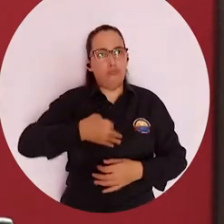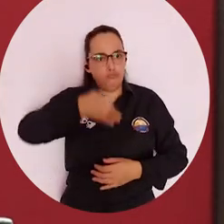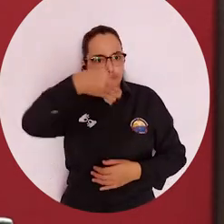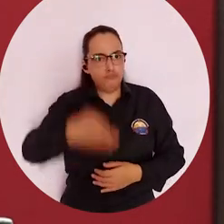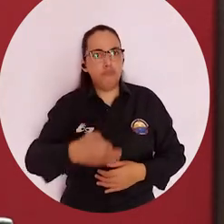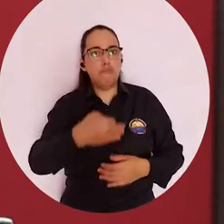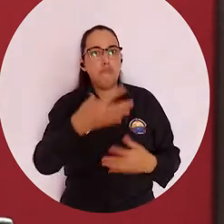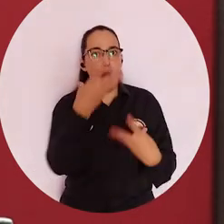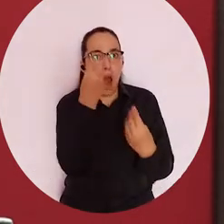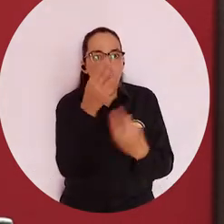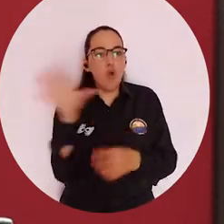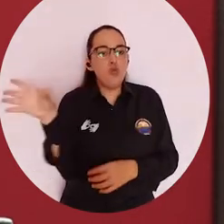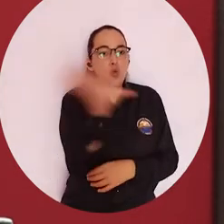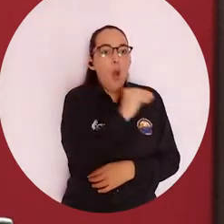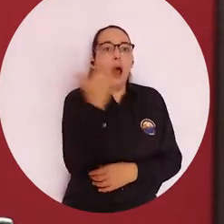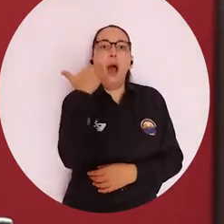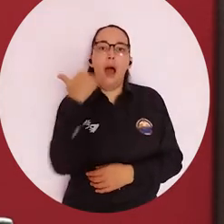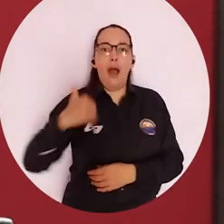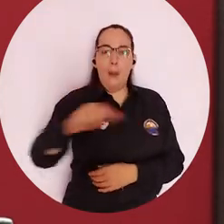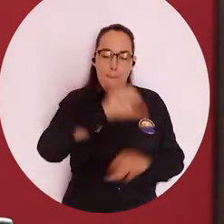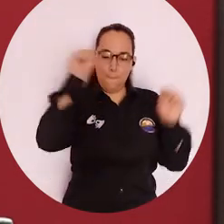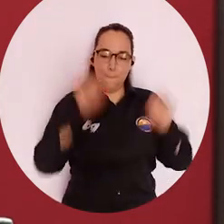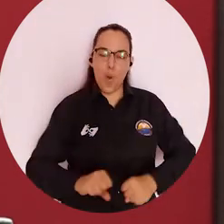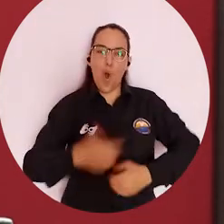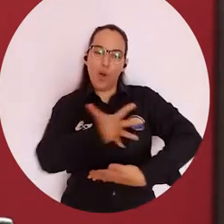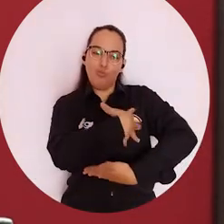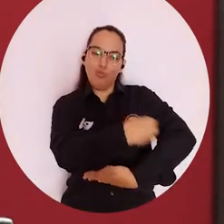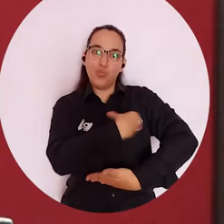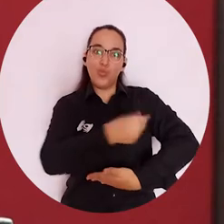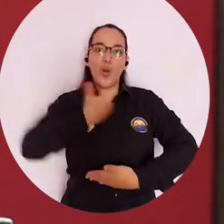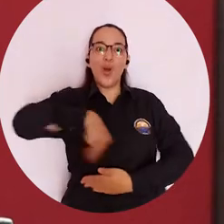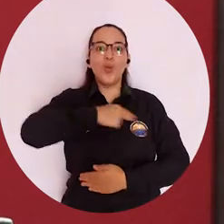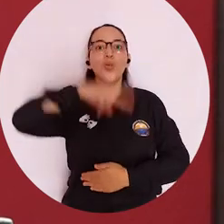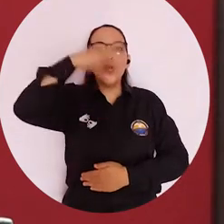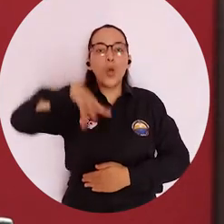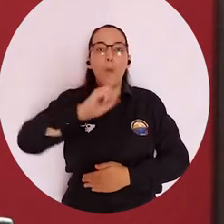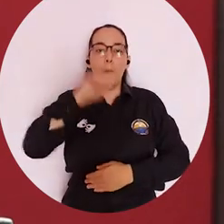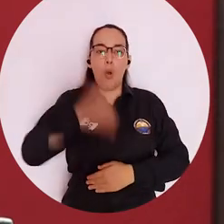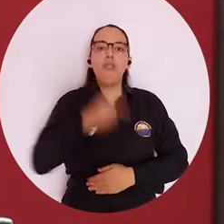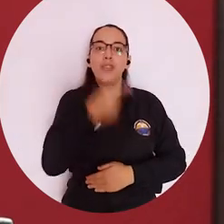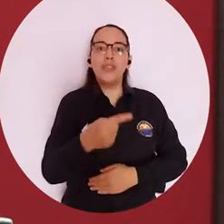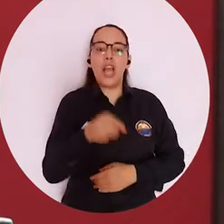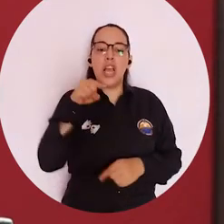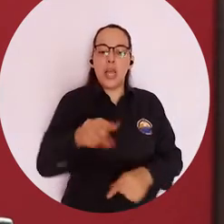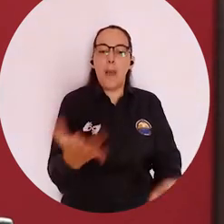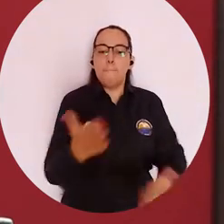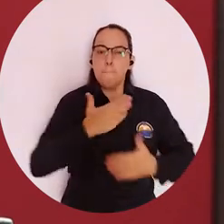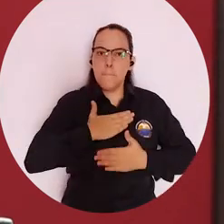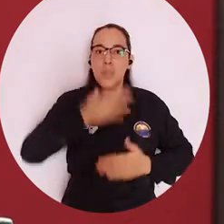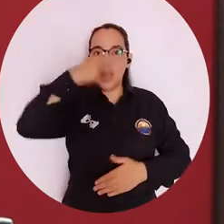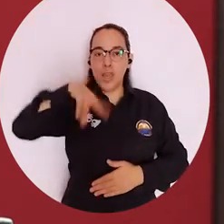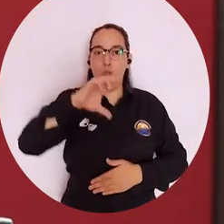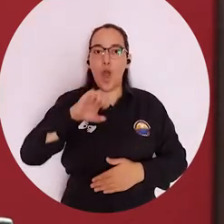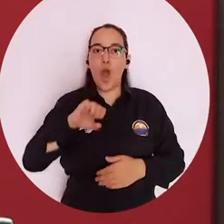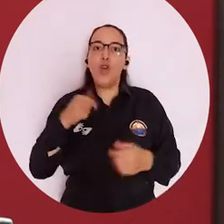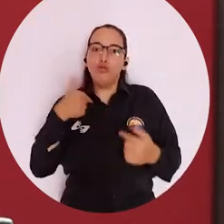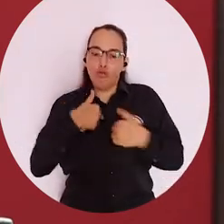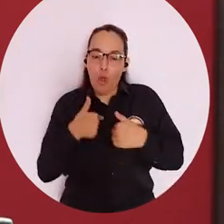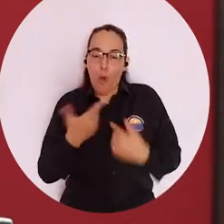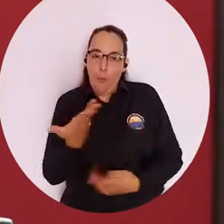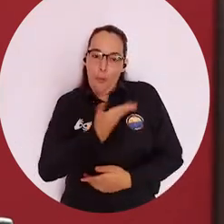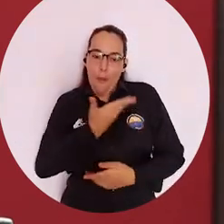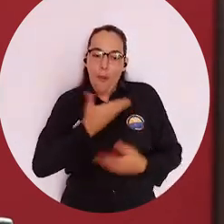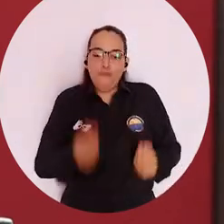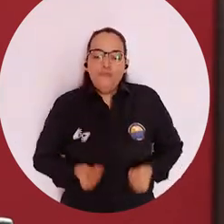un valor agregado que tenemos todas las mujeres de poder alimentar a nuestros hijos y de poder decir ese es mi hijo gracias gracias a ese